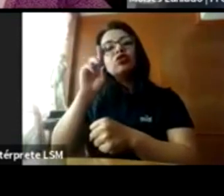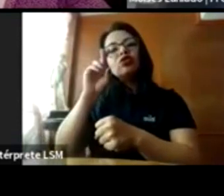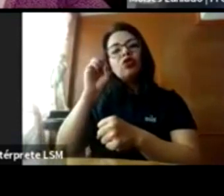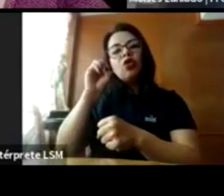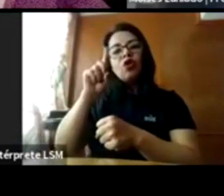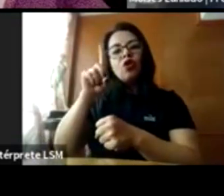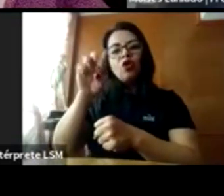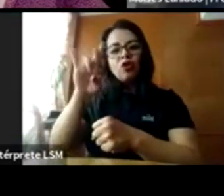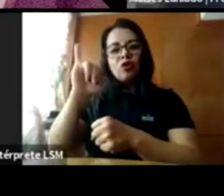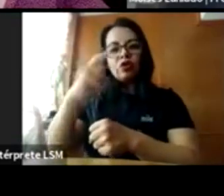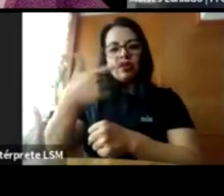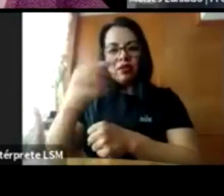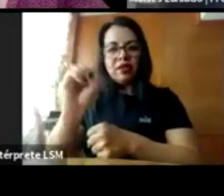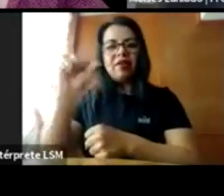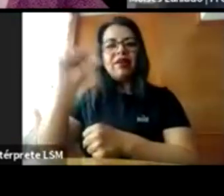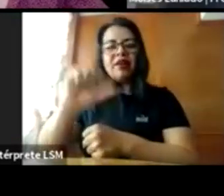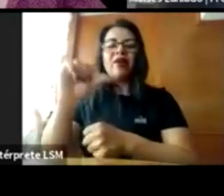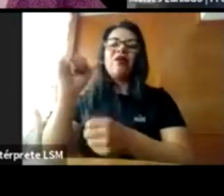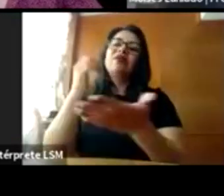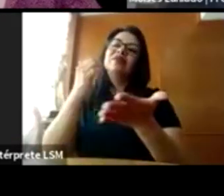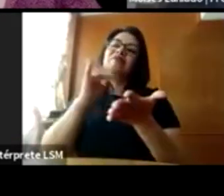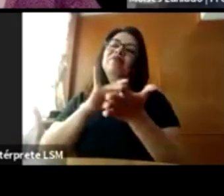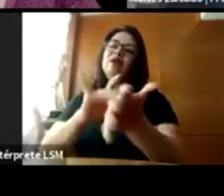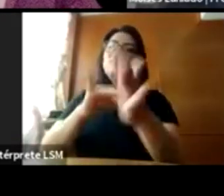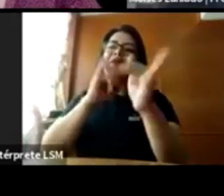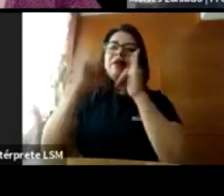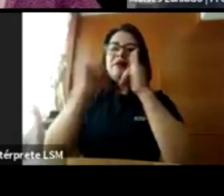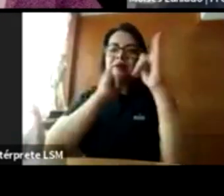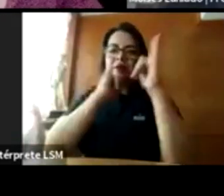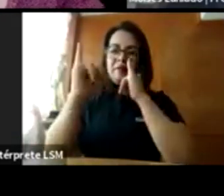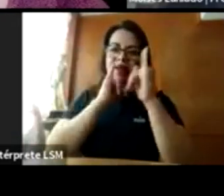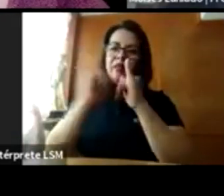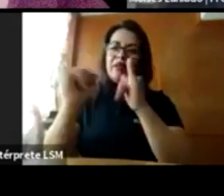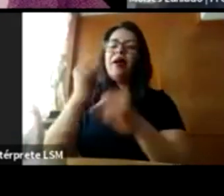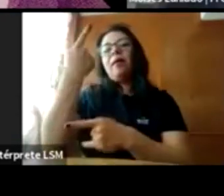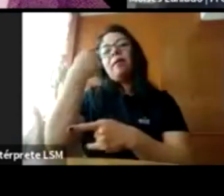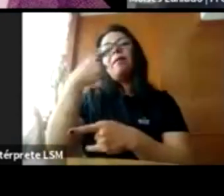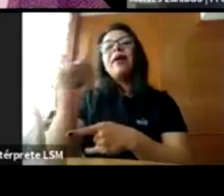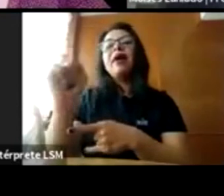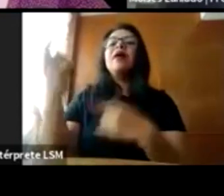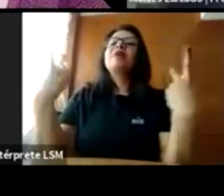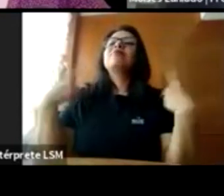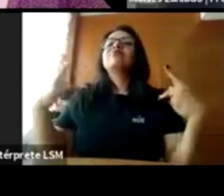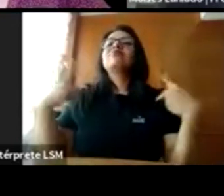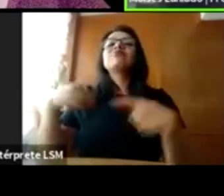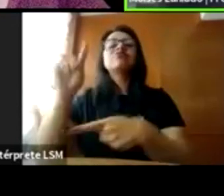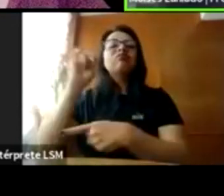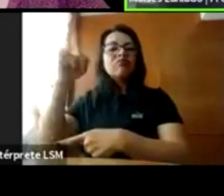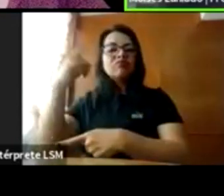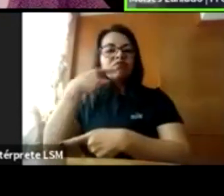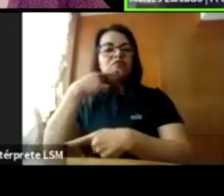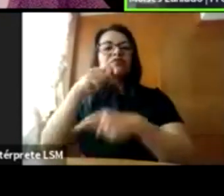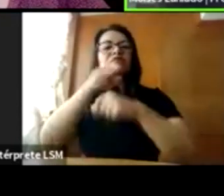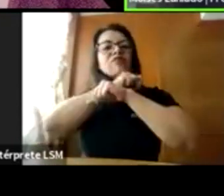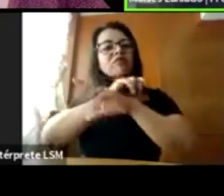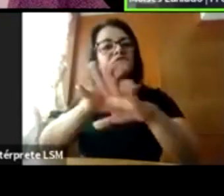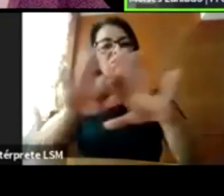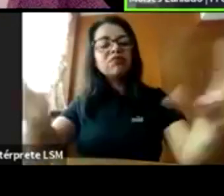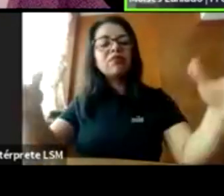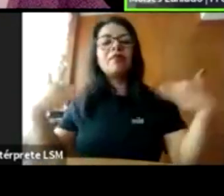acompañarnos esta tarde para ampliar, por supuesto, al público y que llegue a todo, a todos los espectadores.